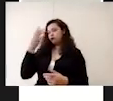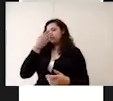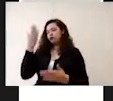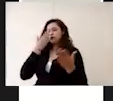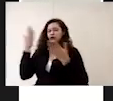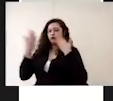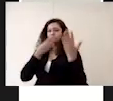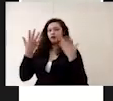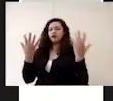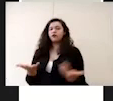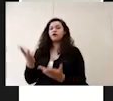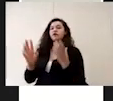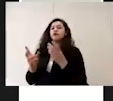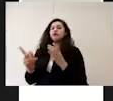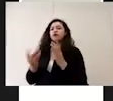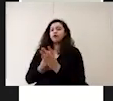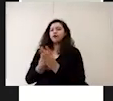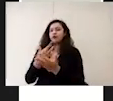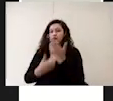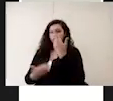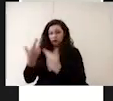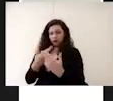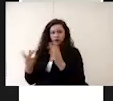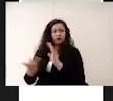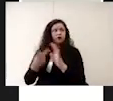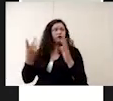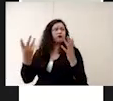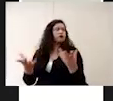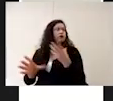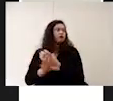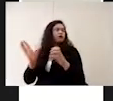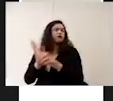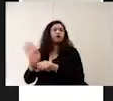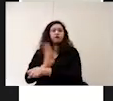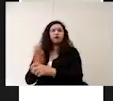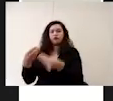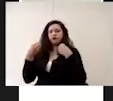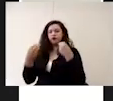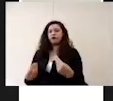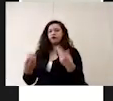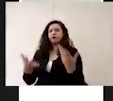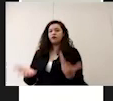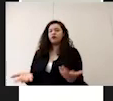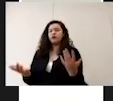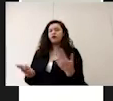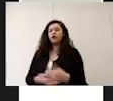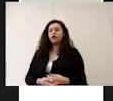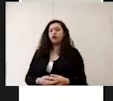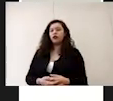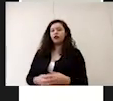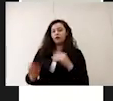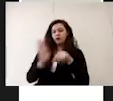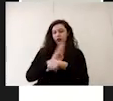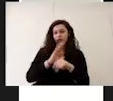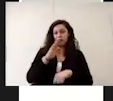una vez que se reanuden las clases hay muchas ventajas que pueden superar a las desventajas